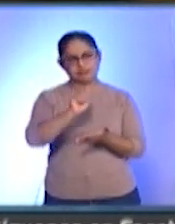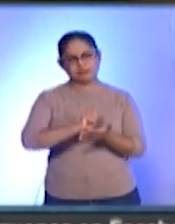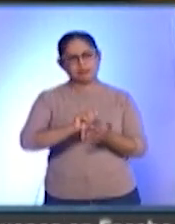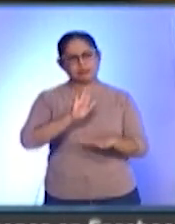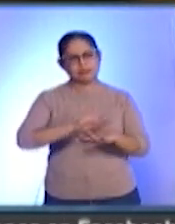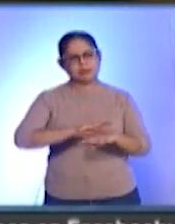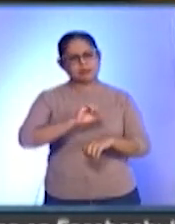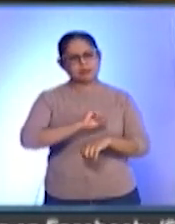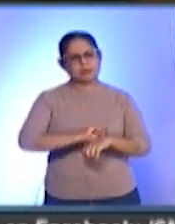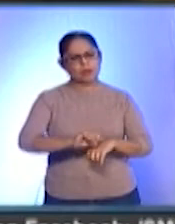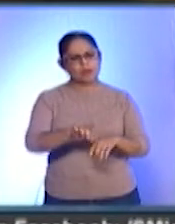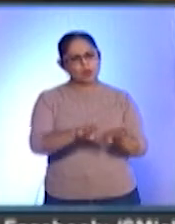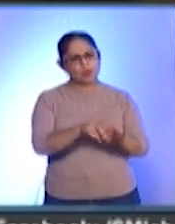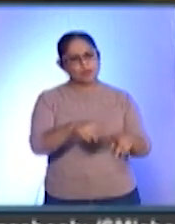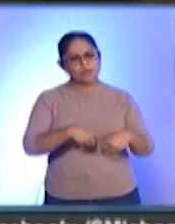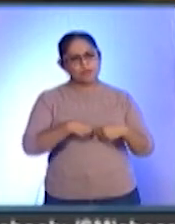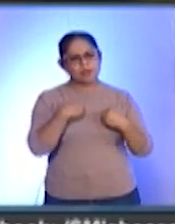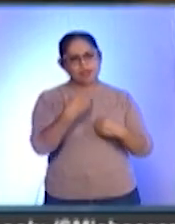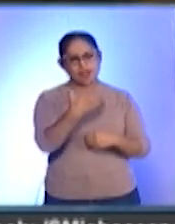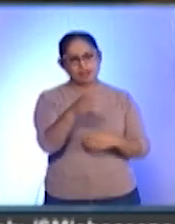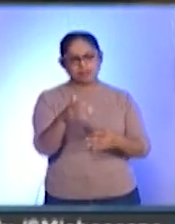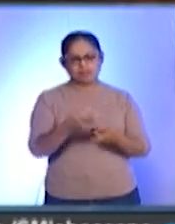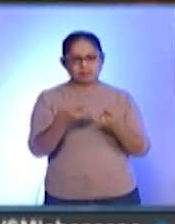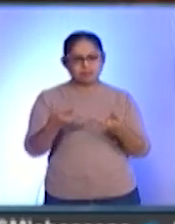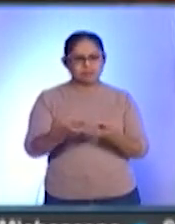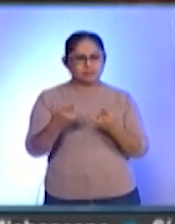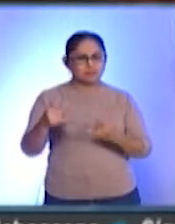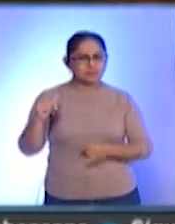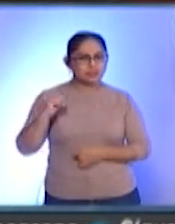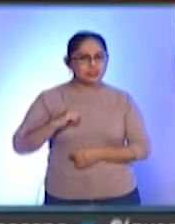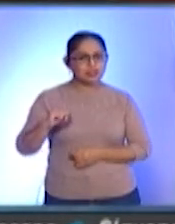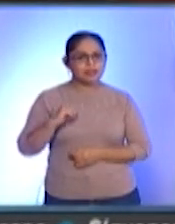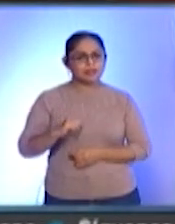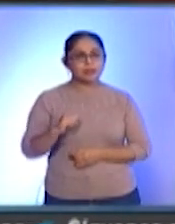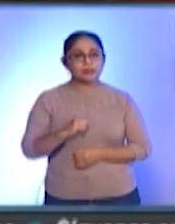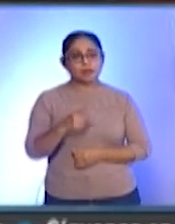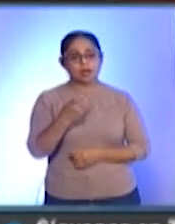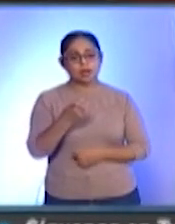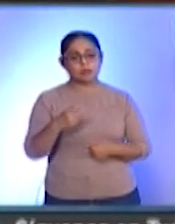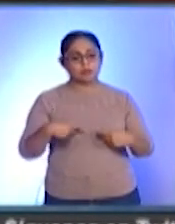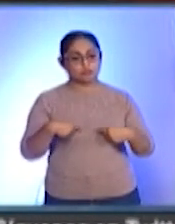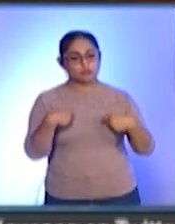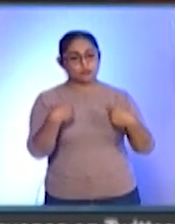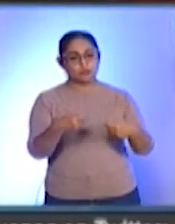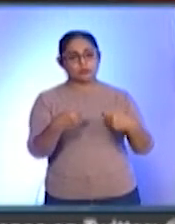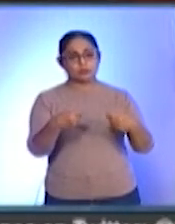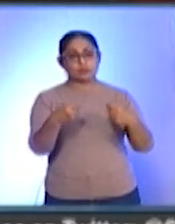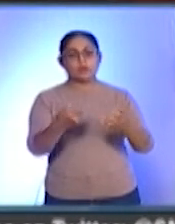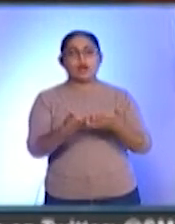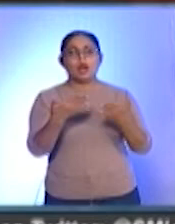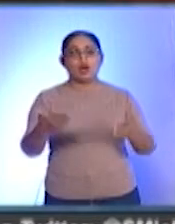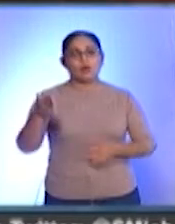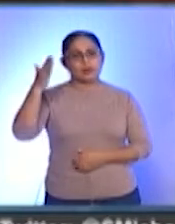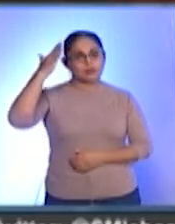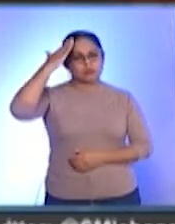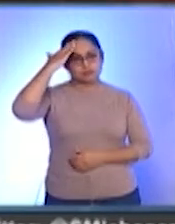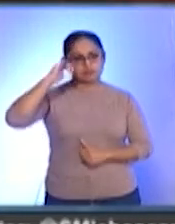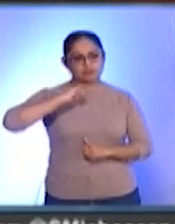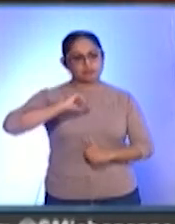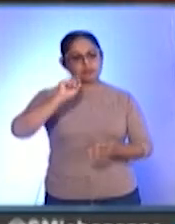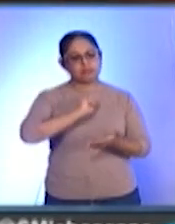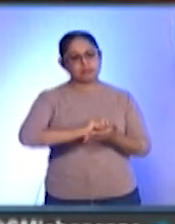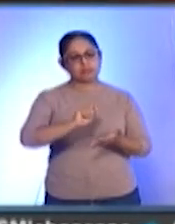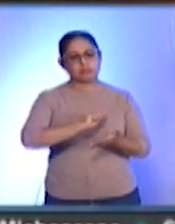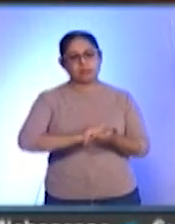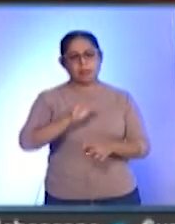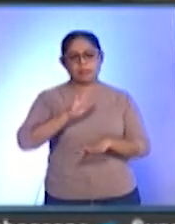condiciones de vida de los campesinos de aquella época y es sin duda un legado estilístico de uno de los autores más aclamados de las